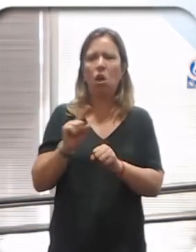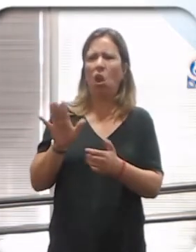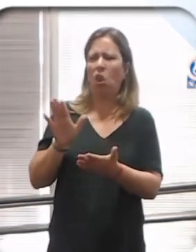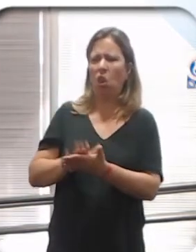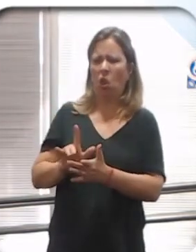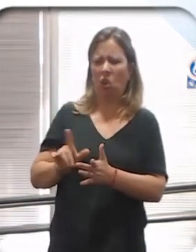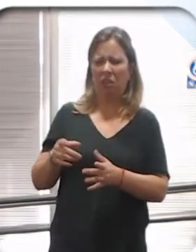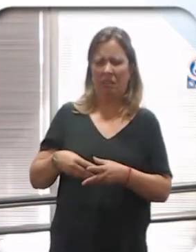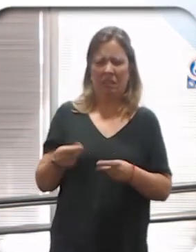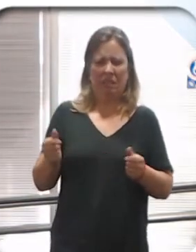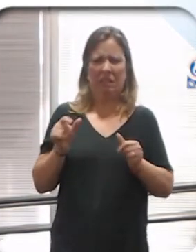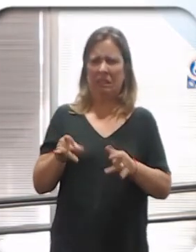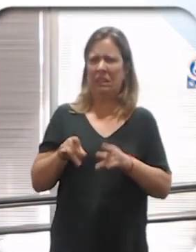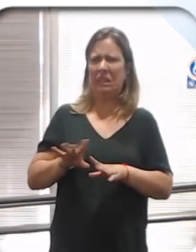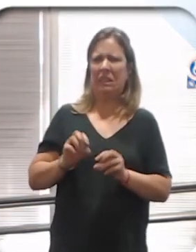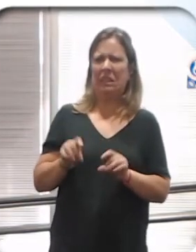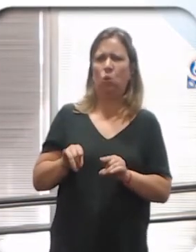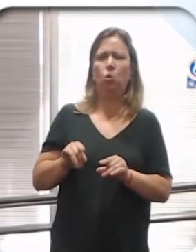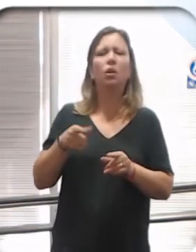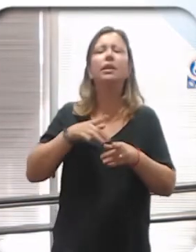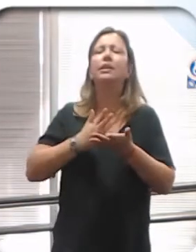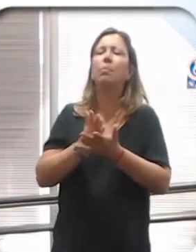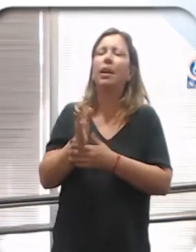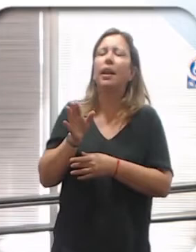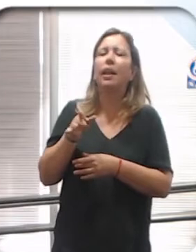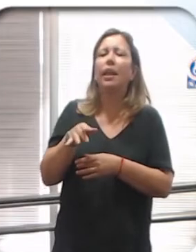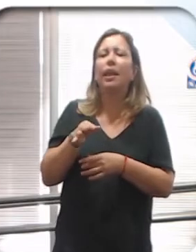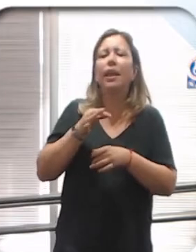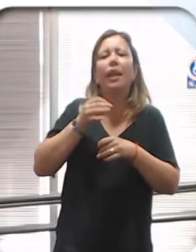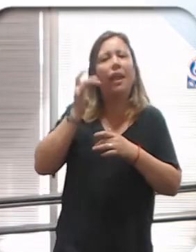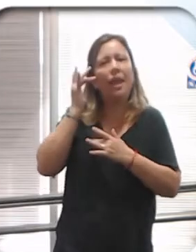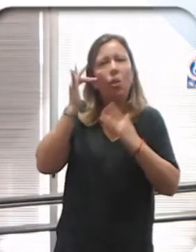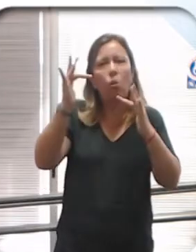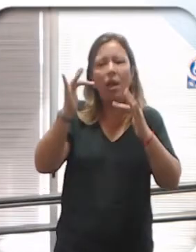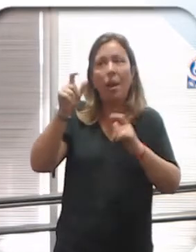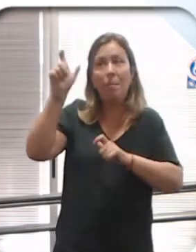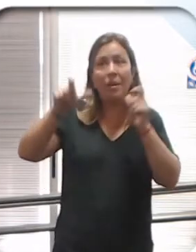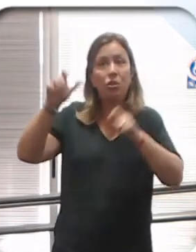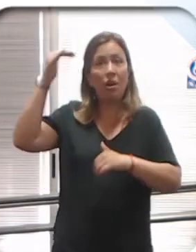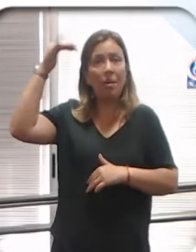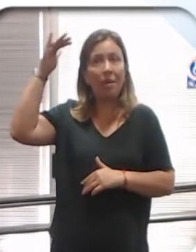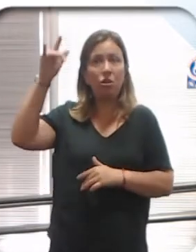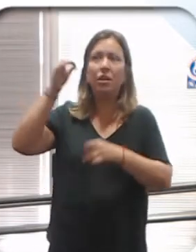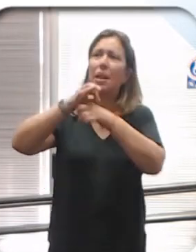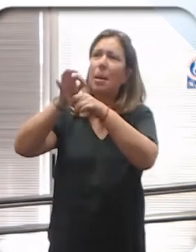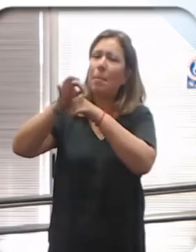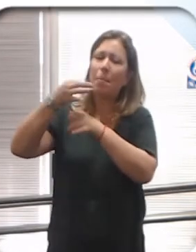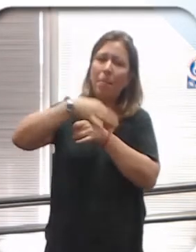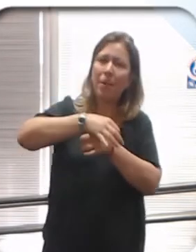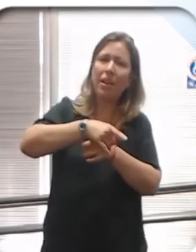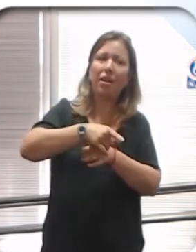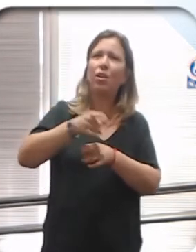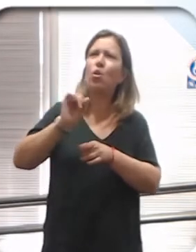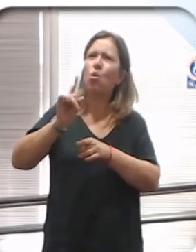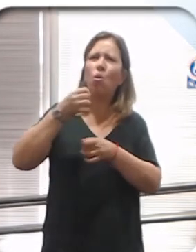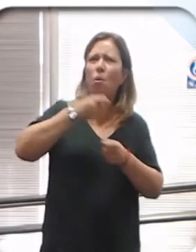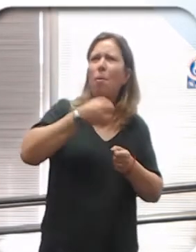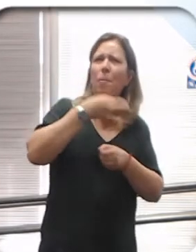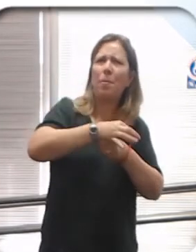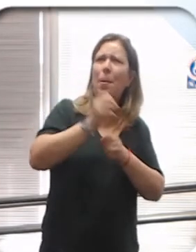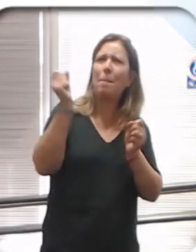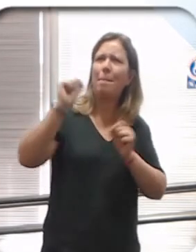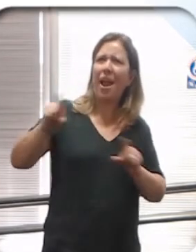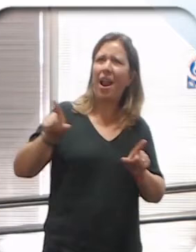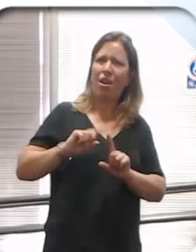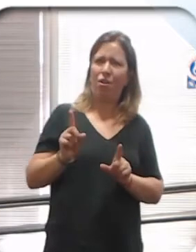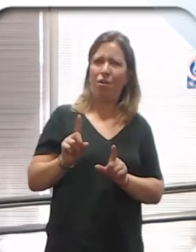seas chancho, te salen los pelos, etc. Hay que educar a esos adultos mayores para que nos ayuden a educar a los más chiquitos. No